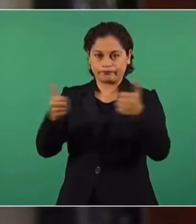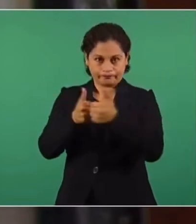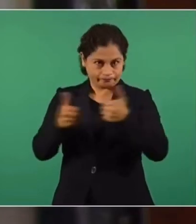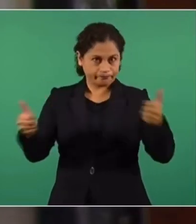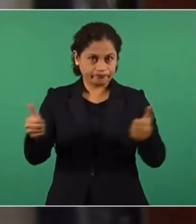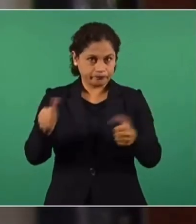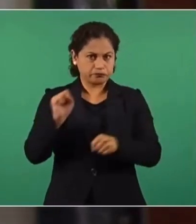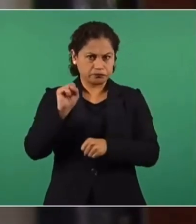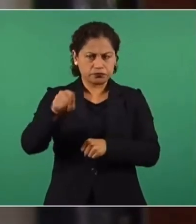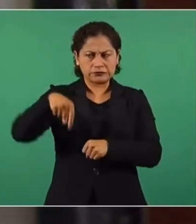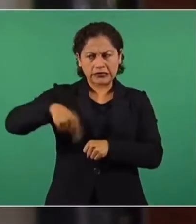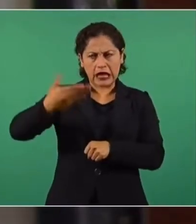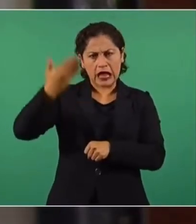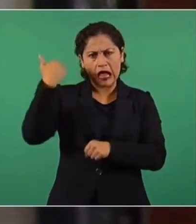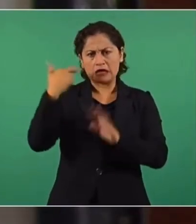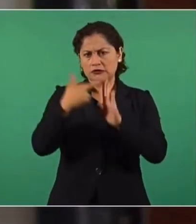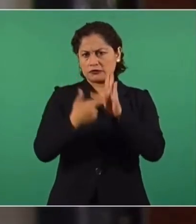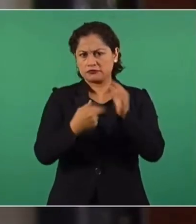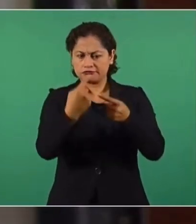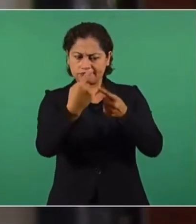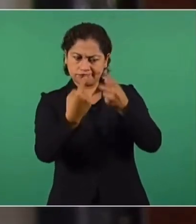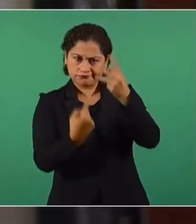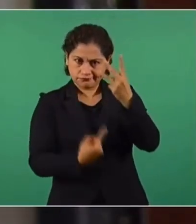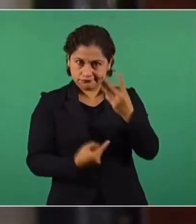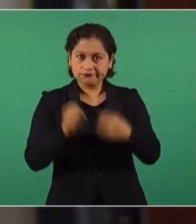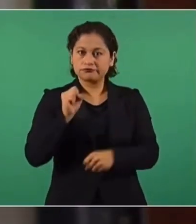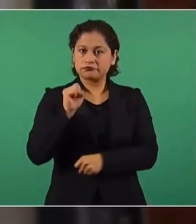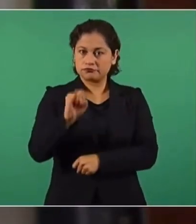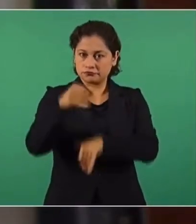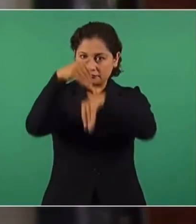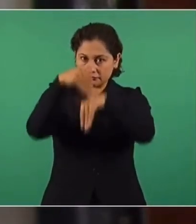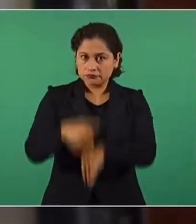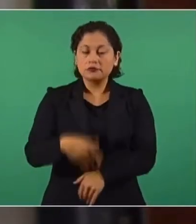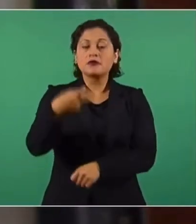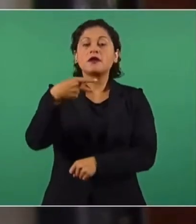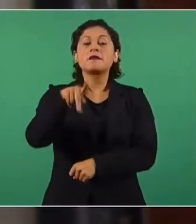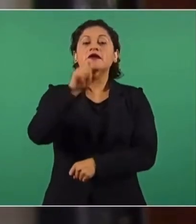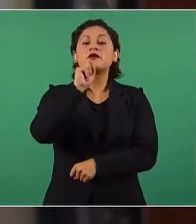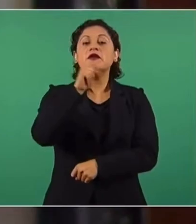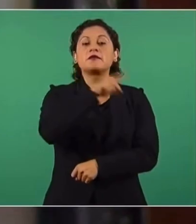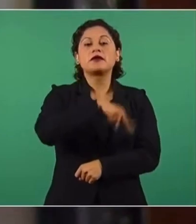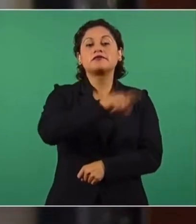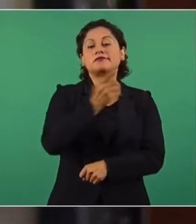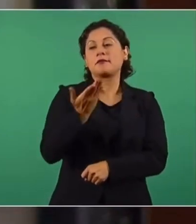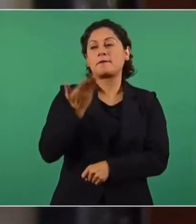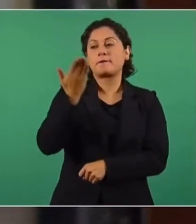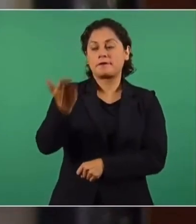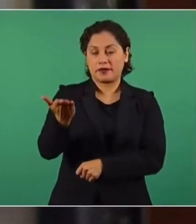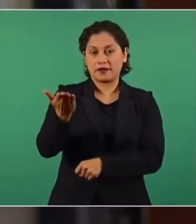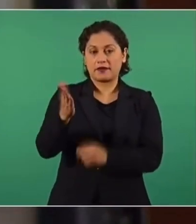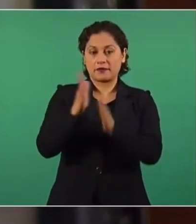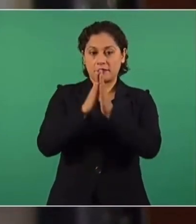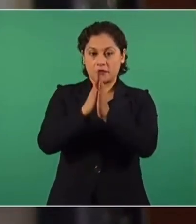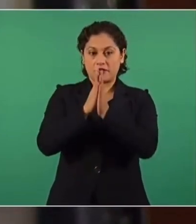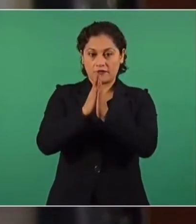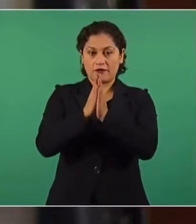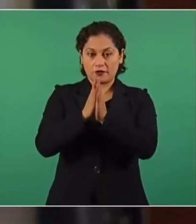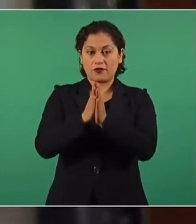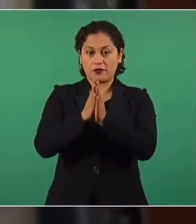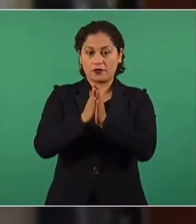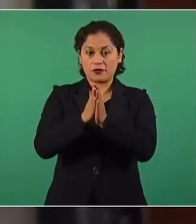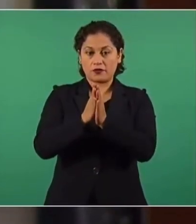Aquí también se pueda realizar las pruebas,